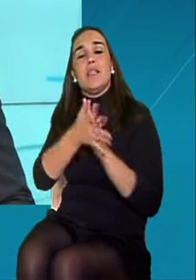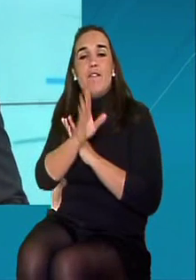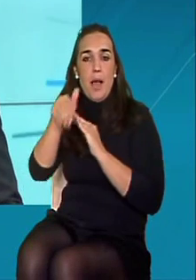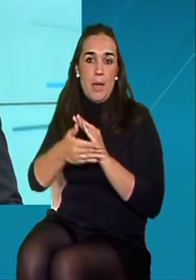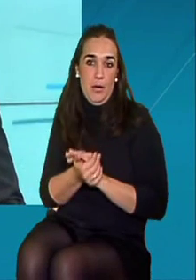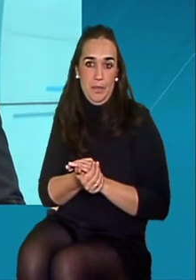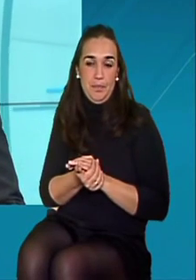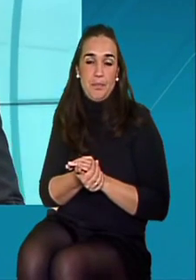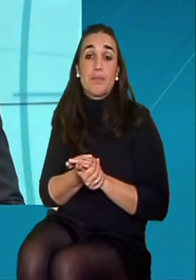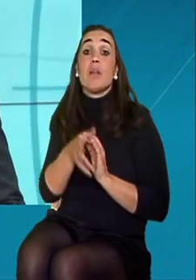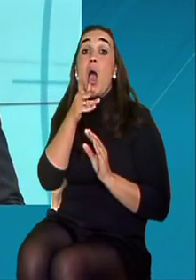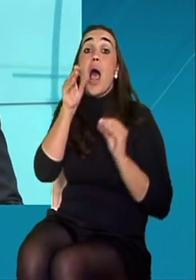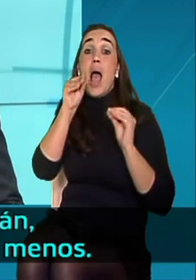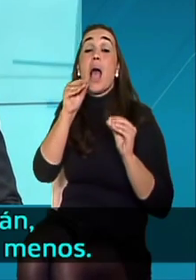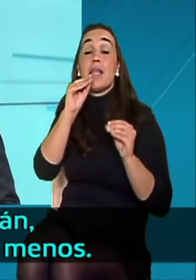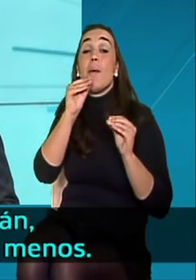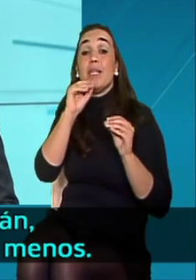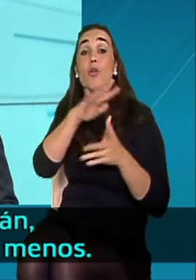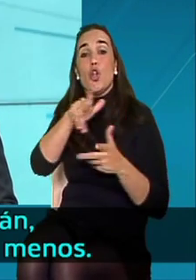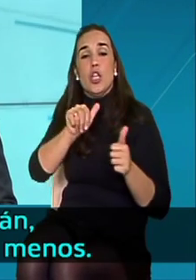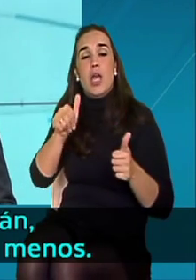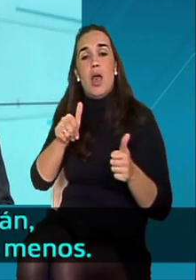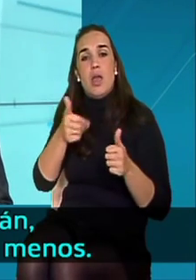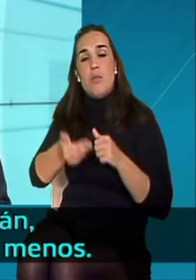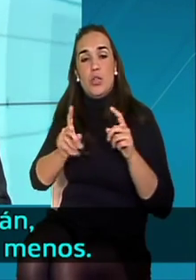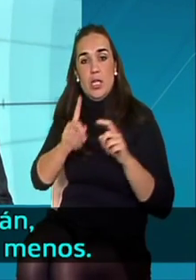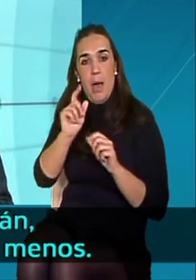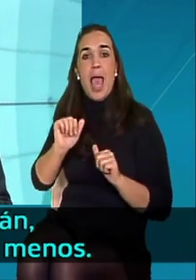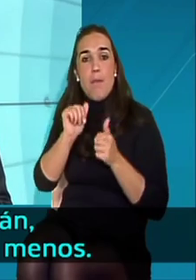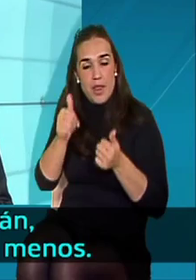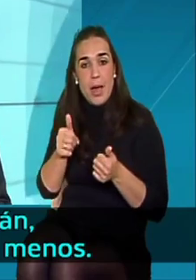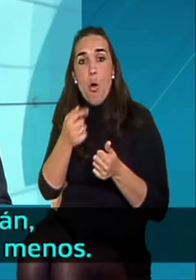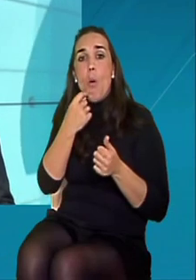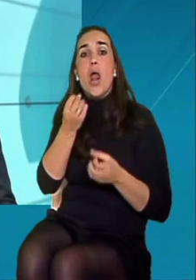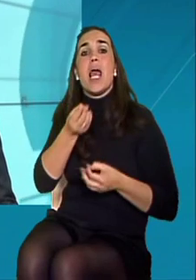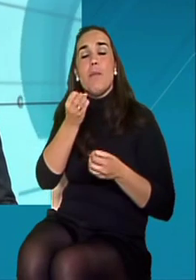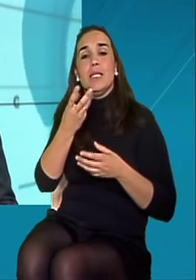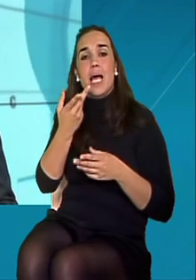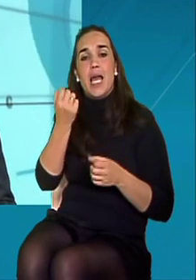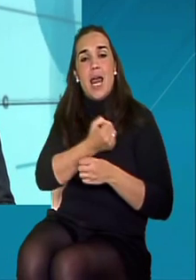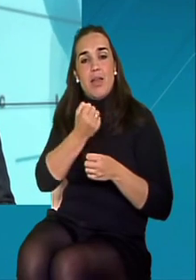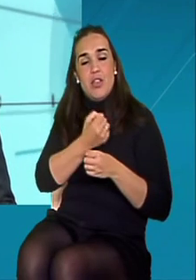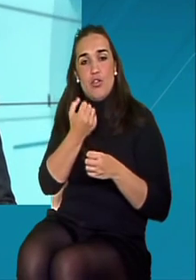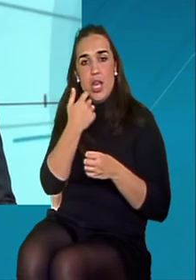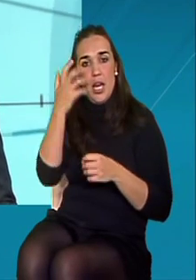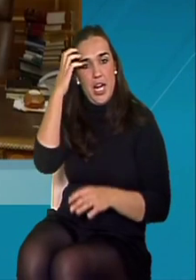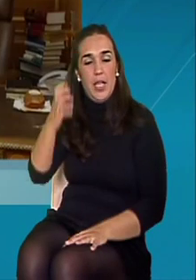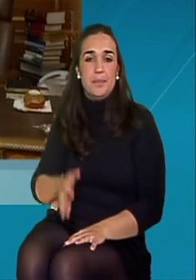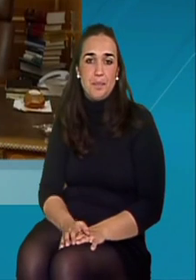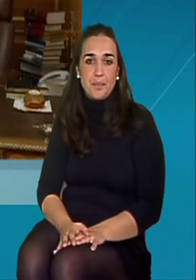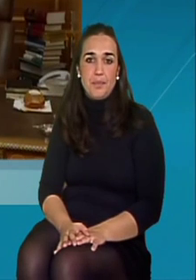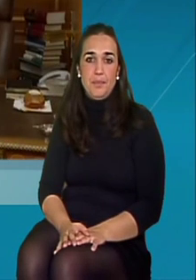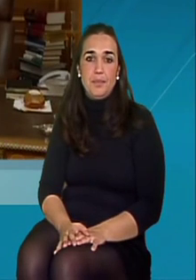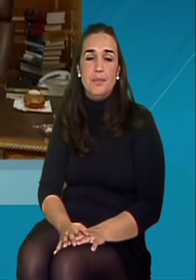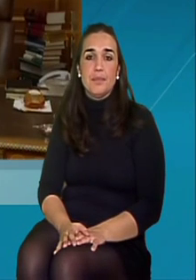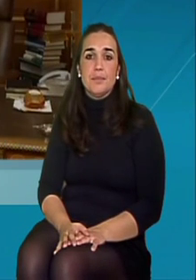Destacamos ahora algunas de las noticias más importantes del día. Comenzamos por el mensaje navideño del rey. El mensaje